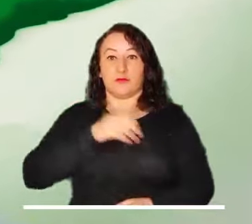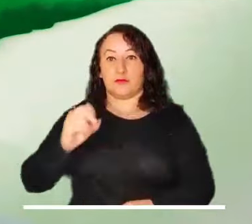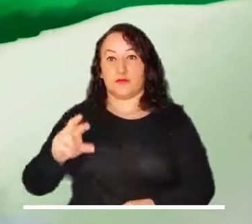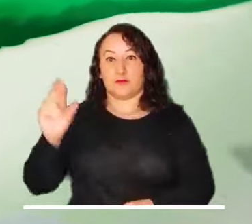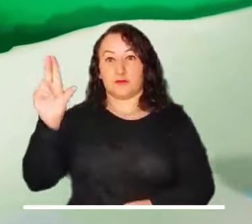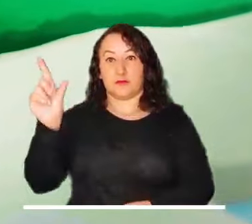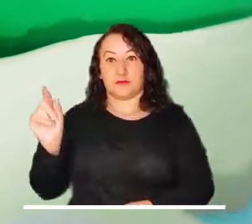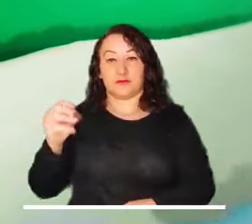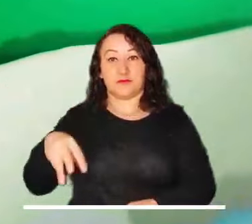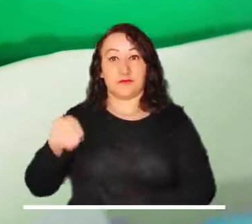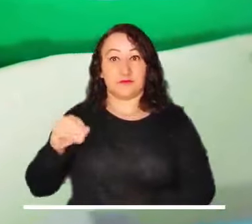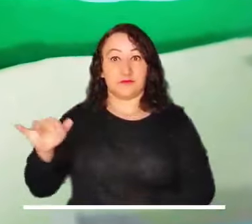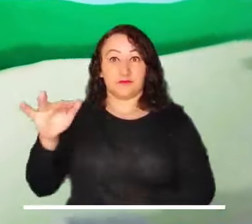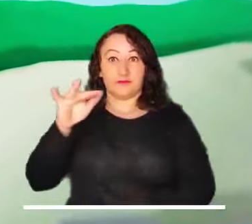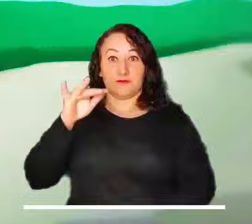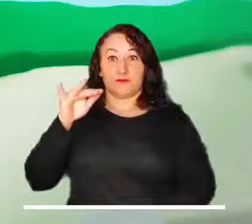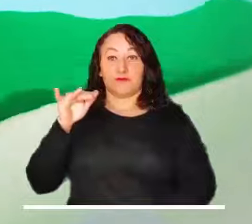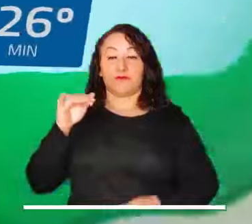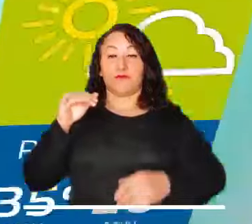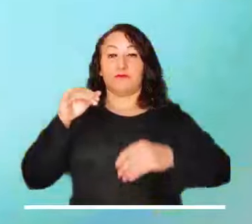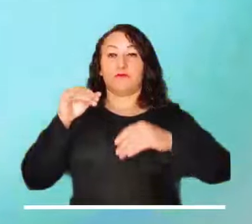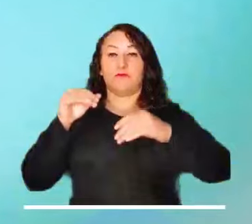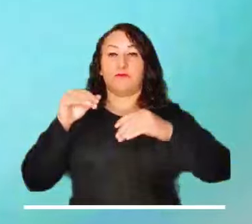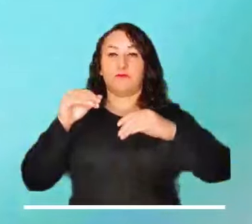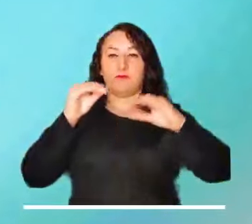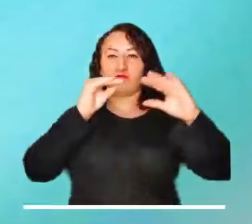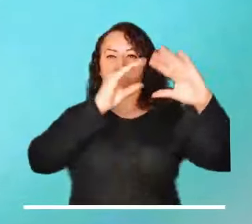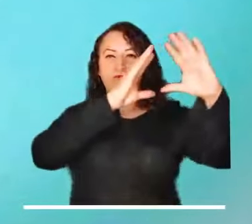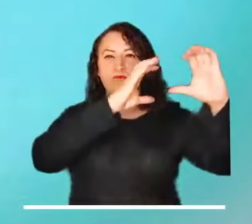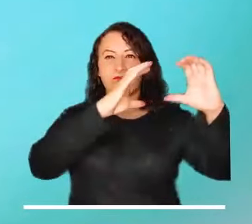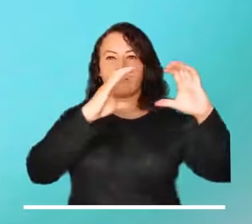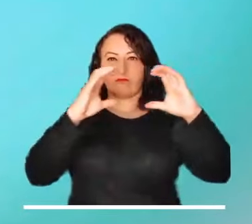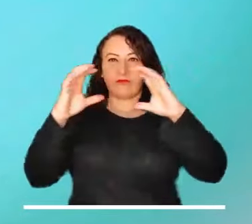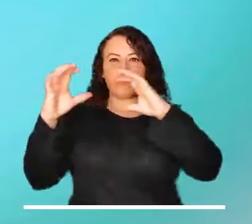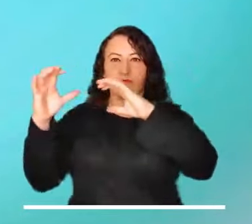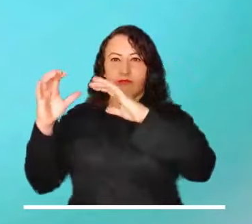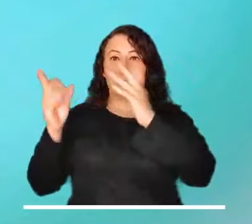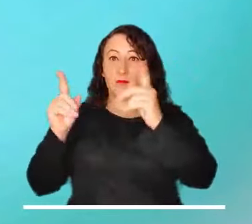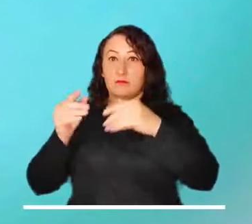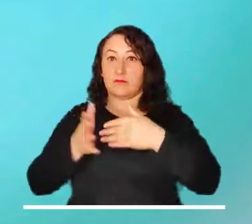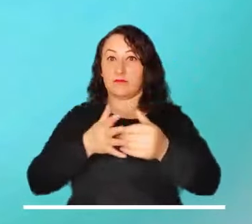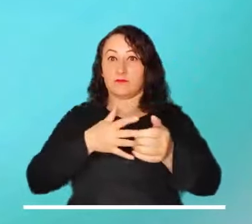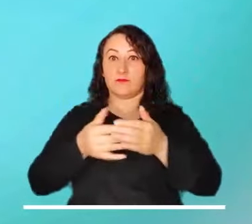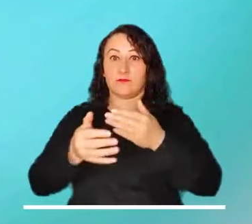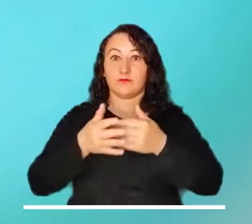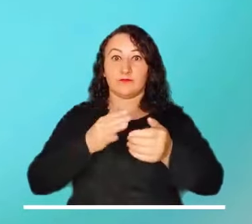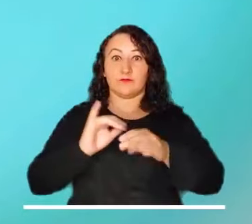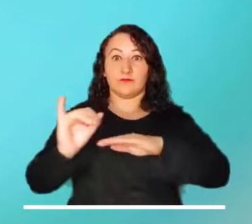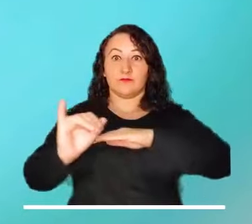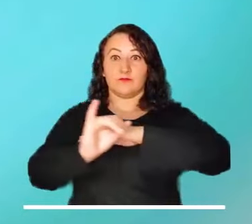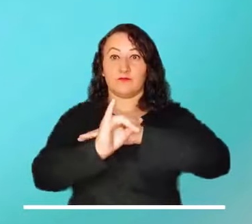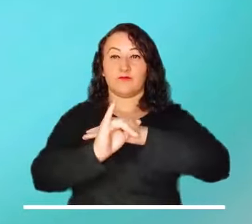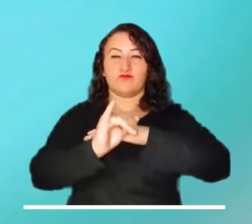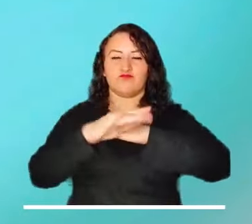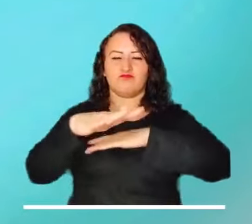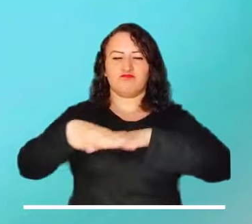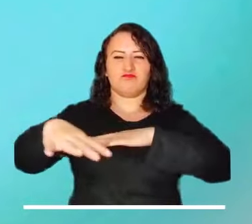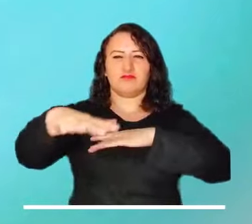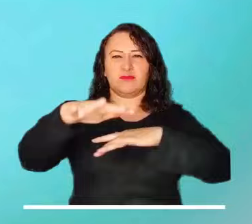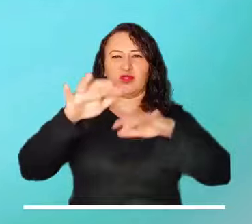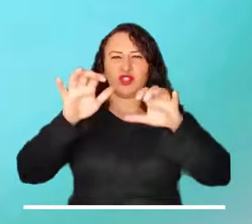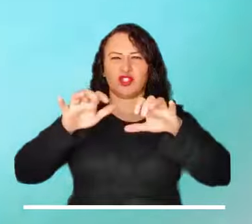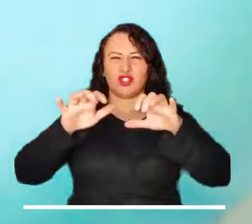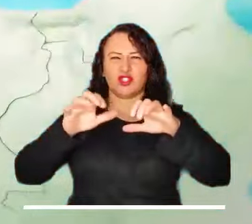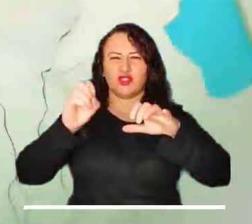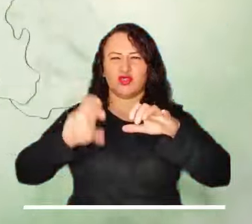Magdalena. Grandes cadenas de nubes podemos observar en el archipiélago, donde se esperan precipitaciones en toda